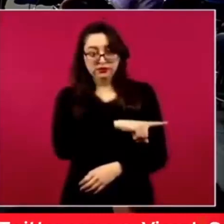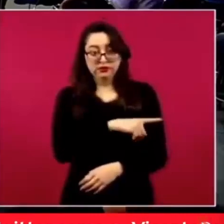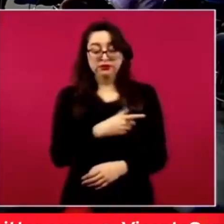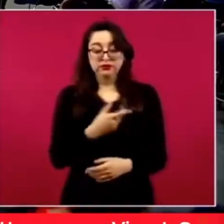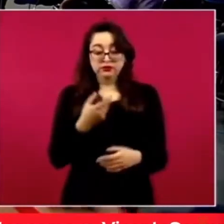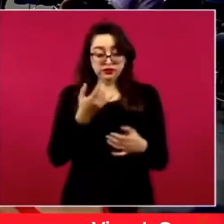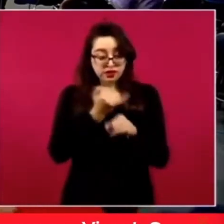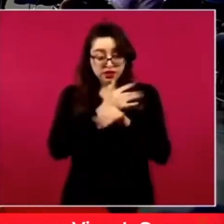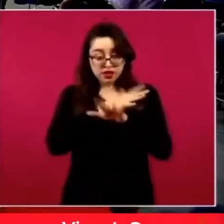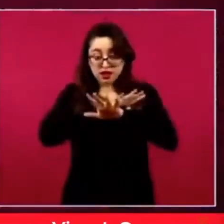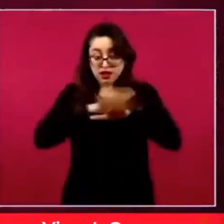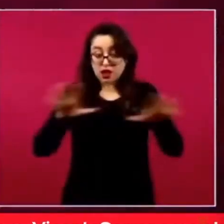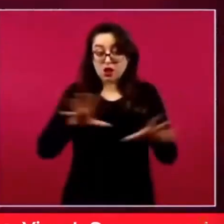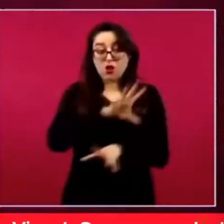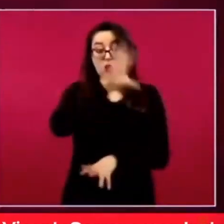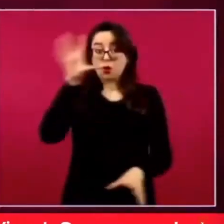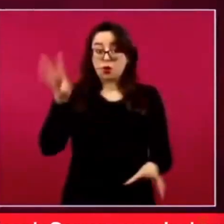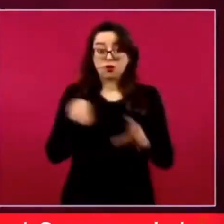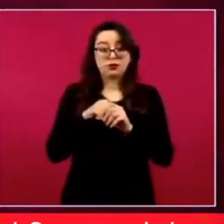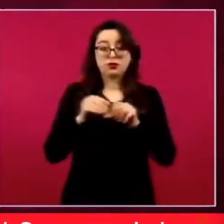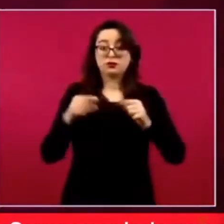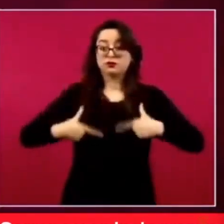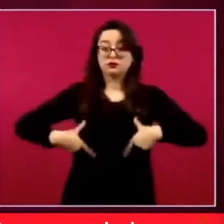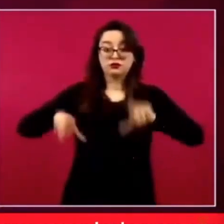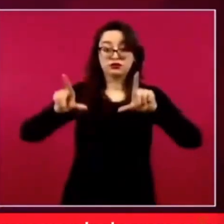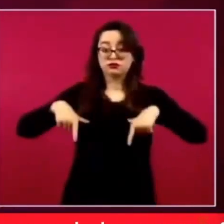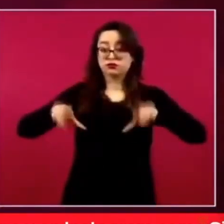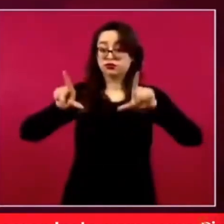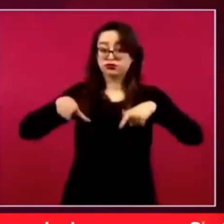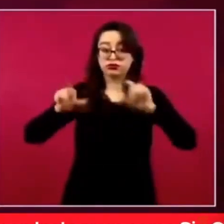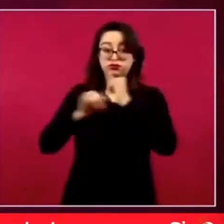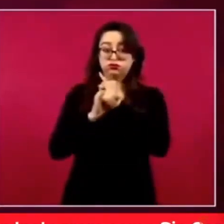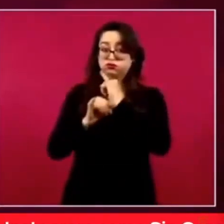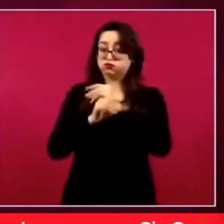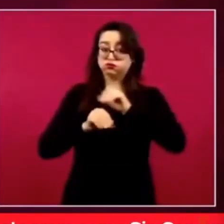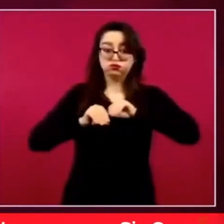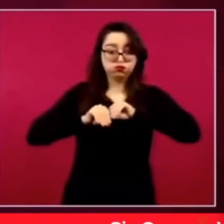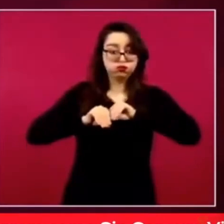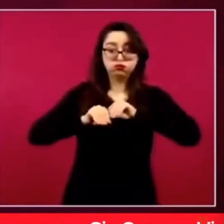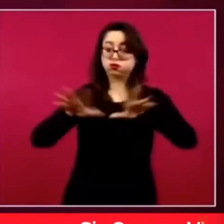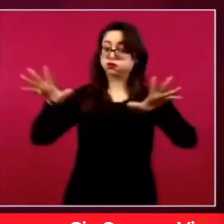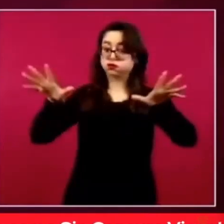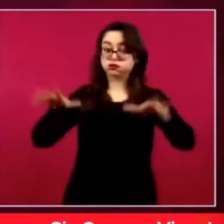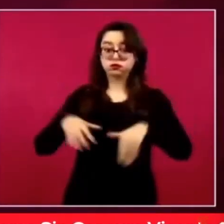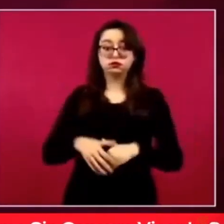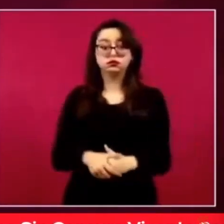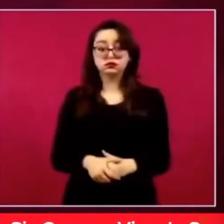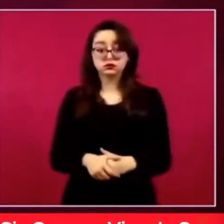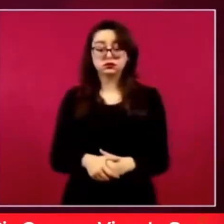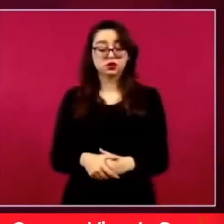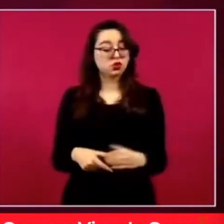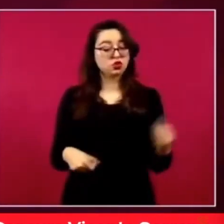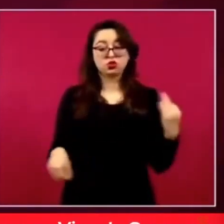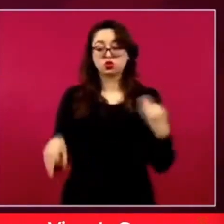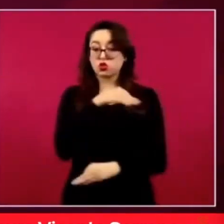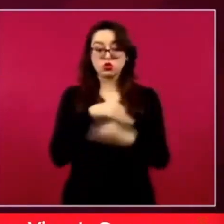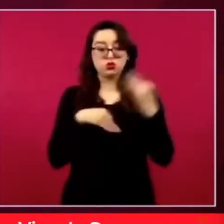poner todo en el internet, en las redes,